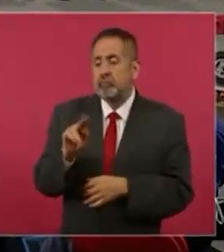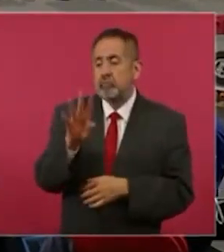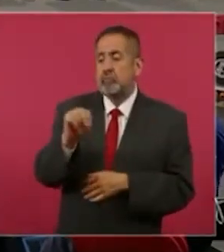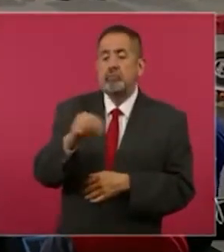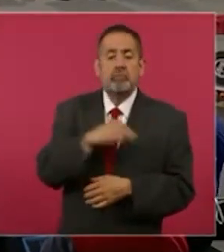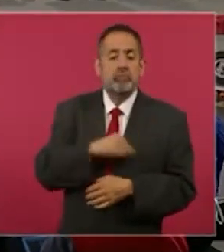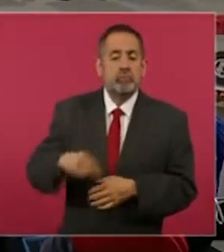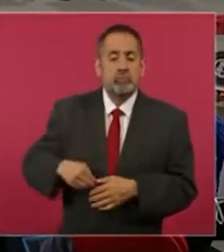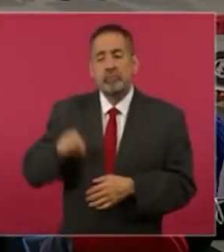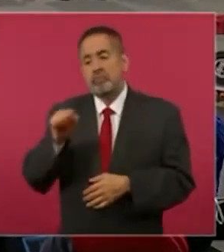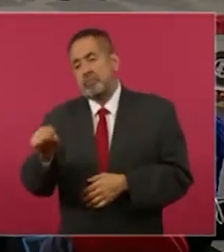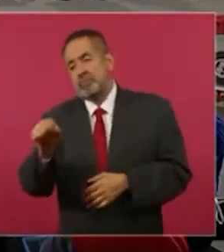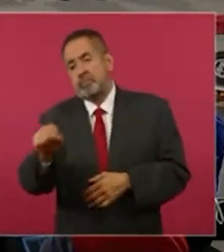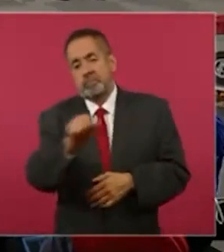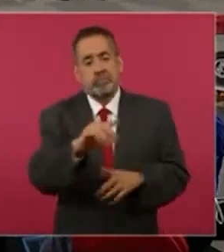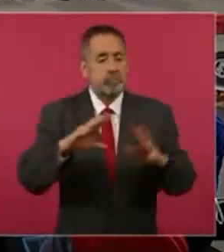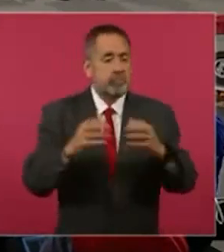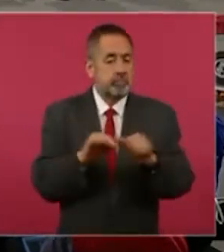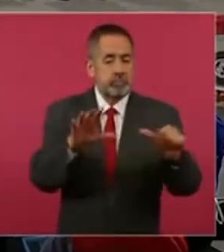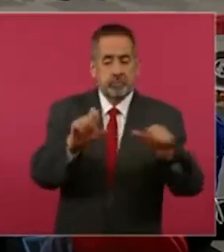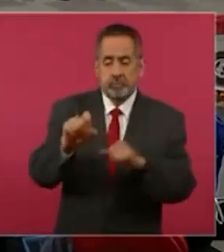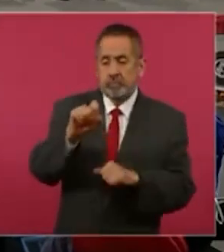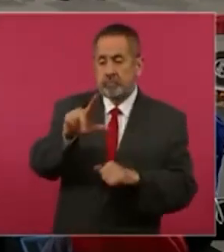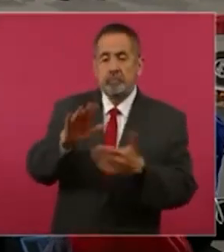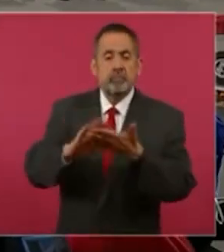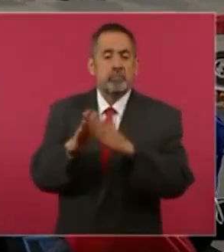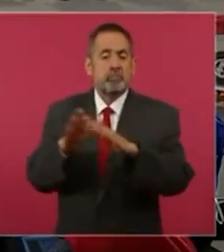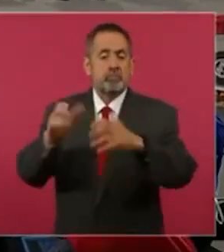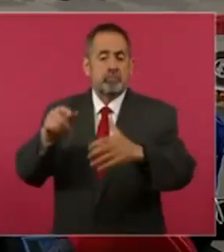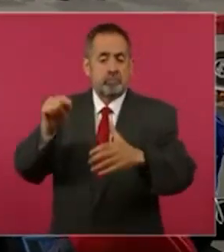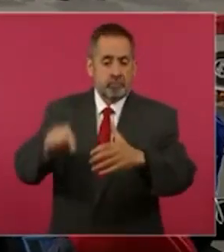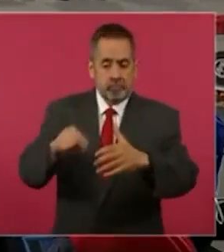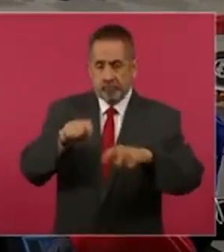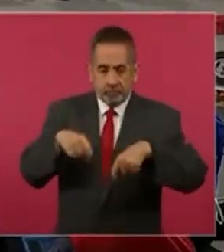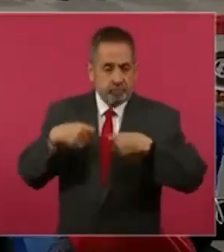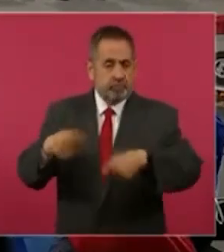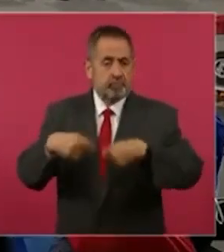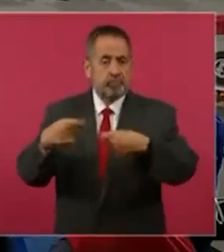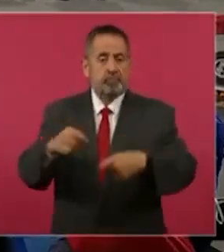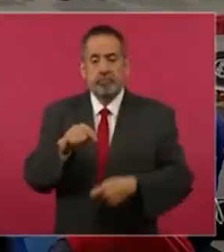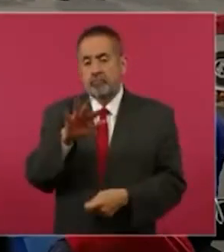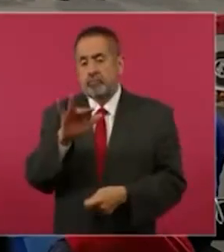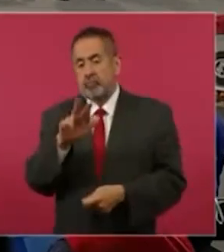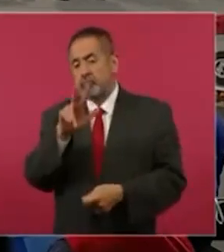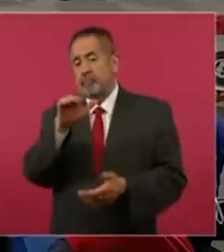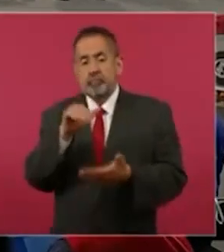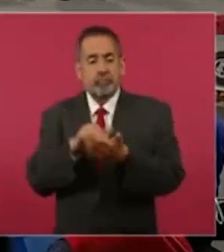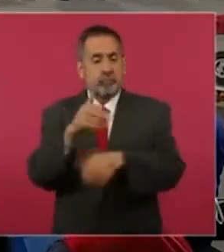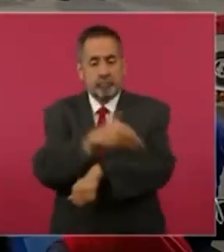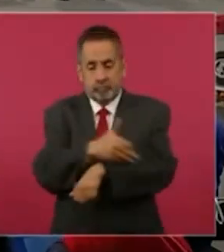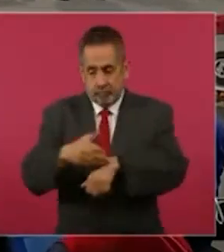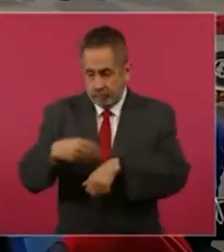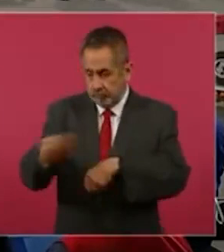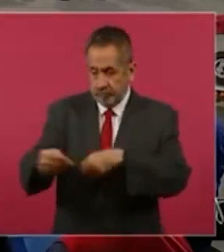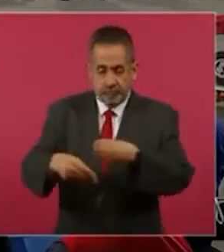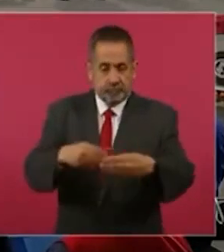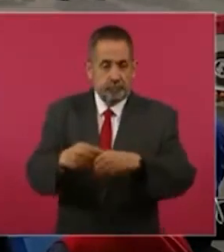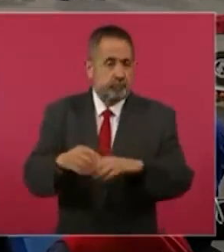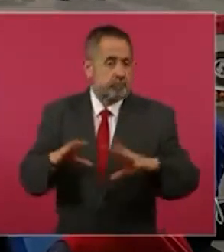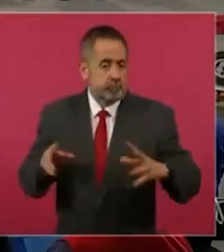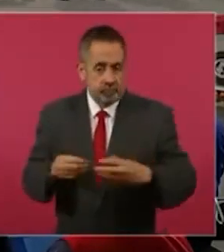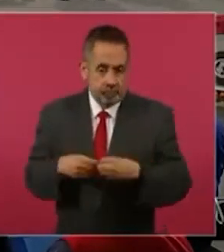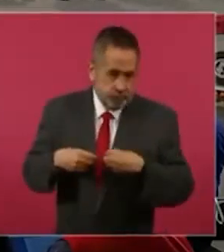municipios, seiscientos veintisiete comunidades, se atendieron a más de cincuenta y ocho mil familias y se